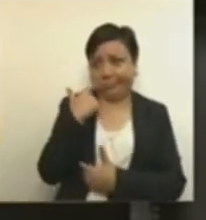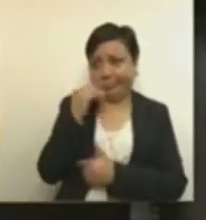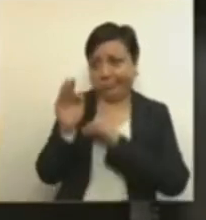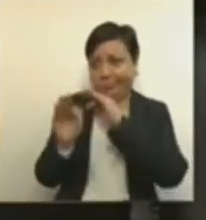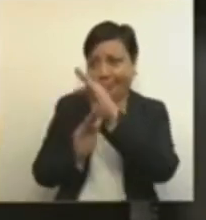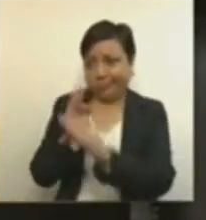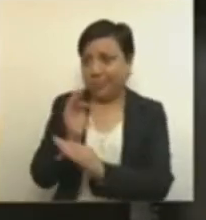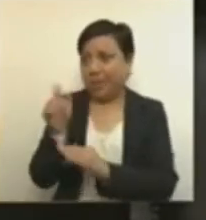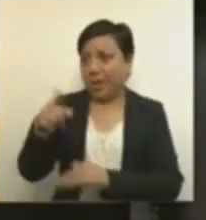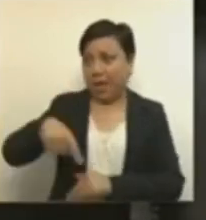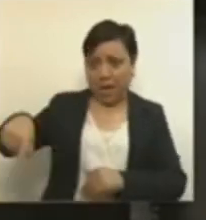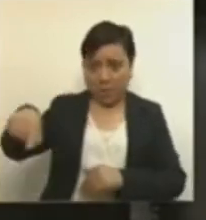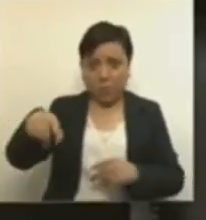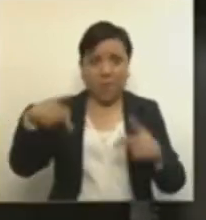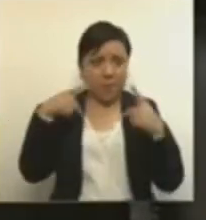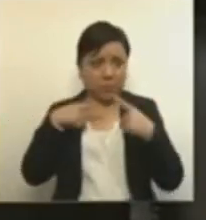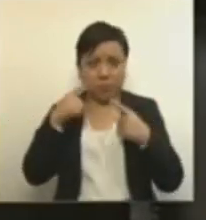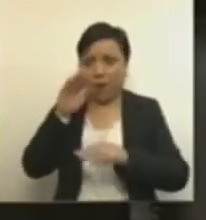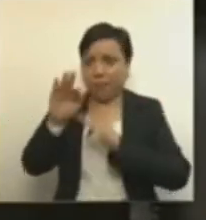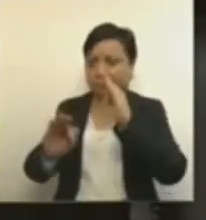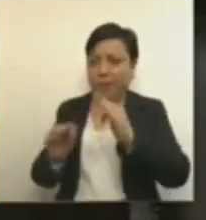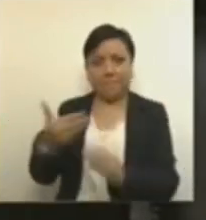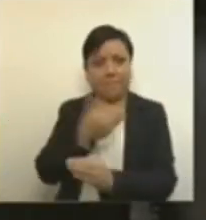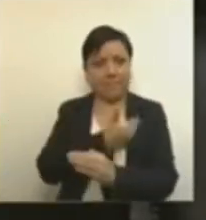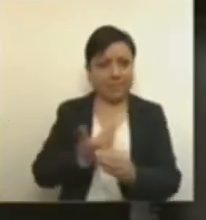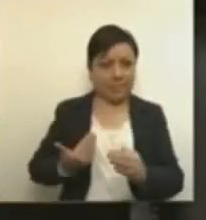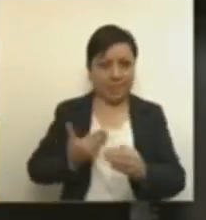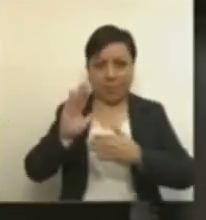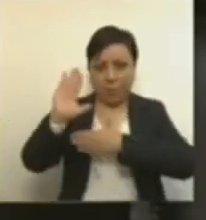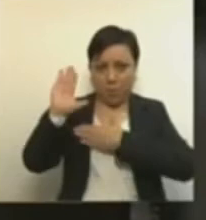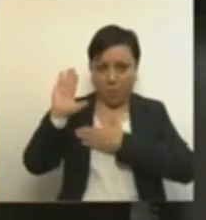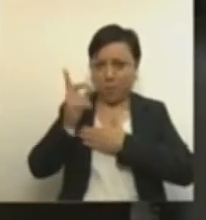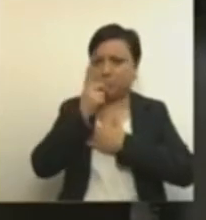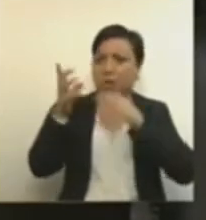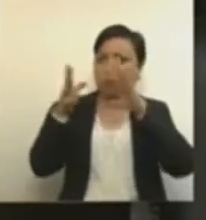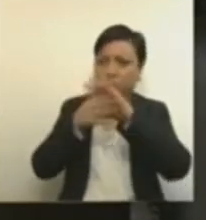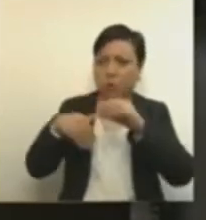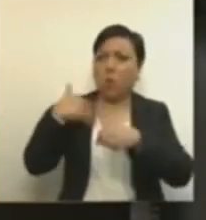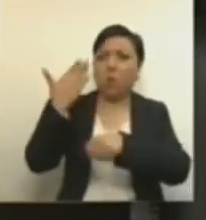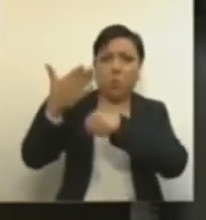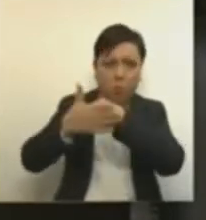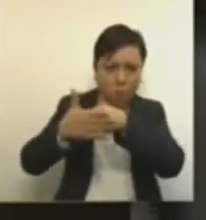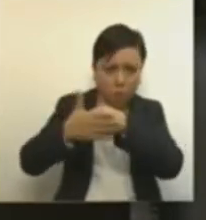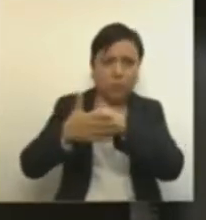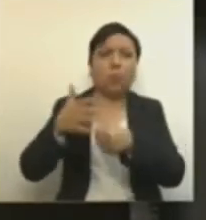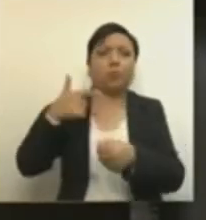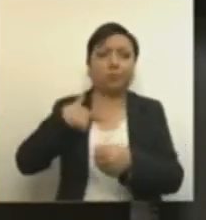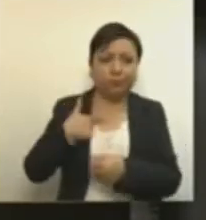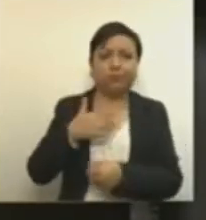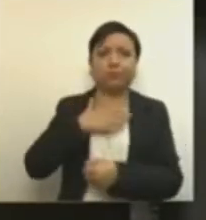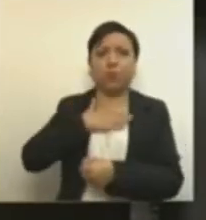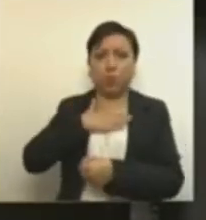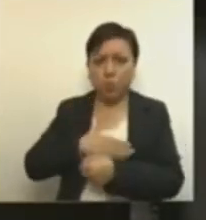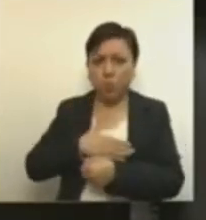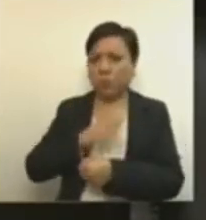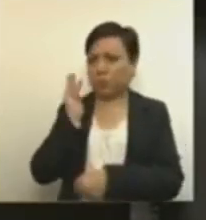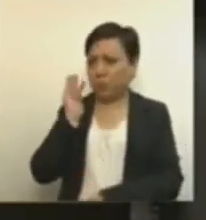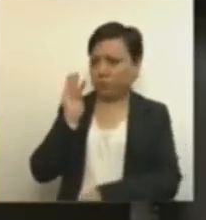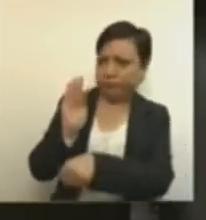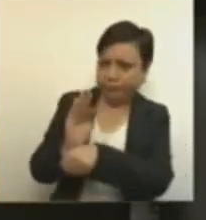presidente prometió garantizar la justicia que los gobiernos anteriores habían dado a cuentagotas.